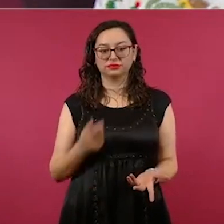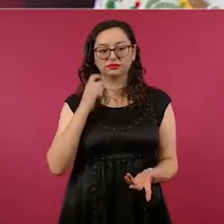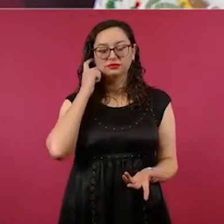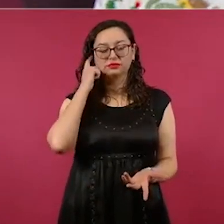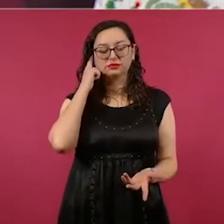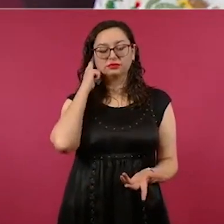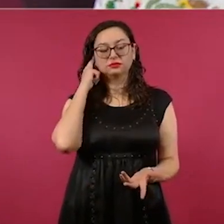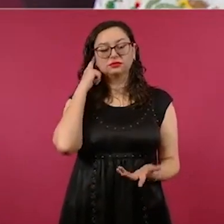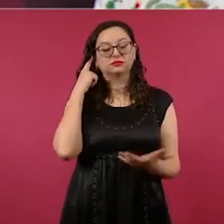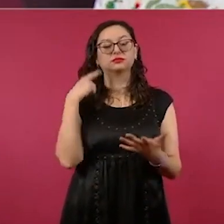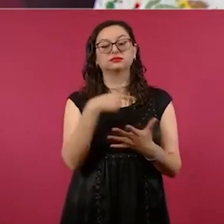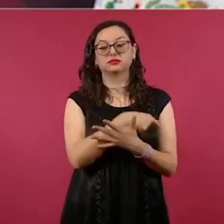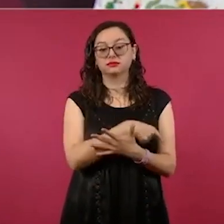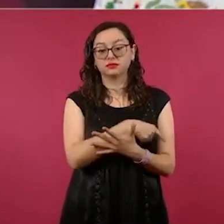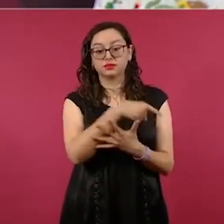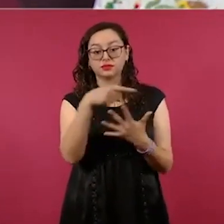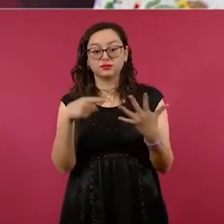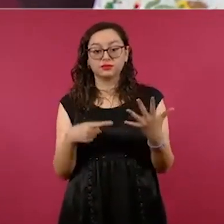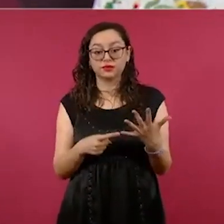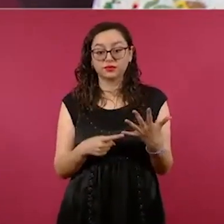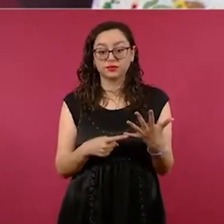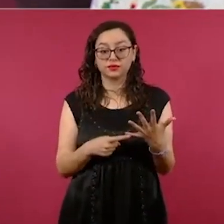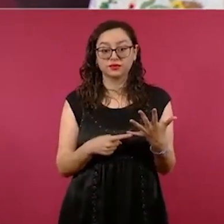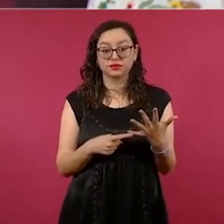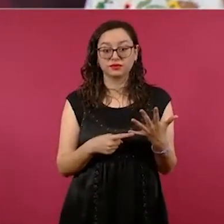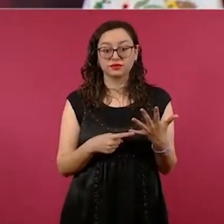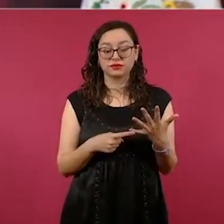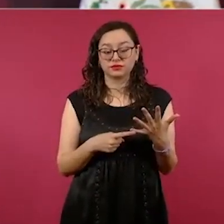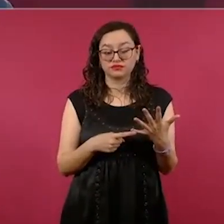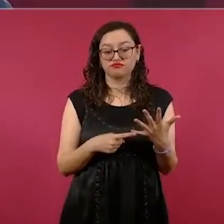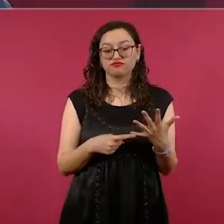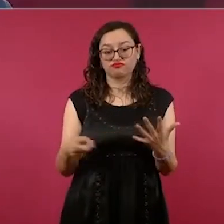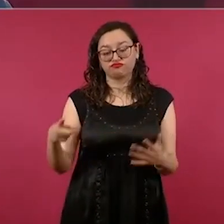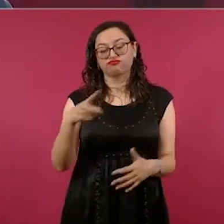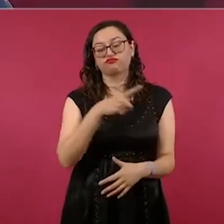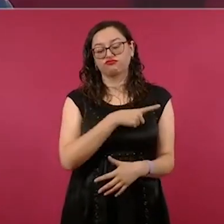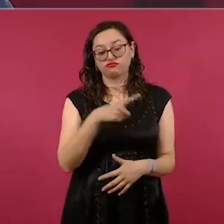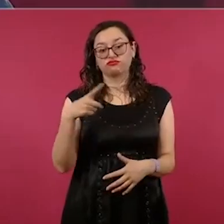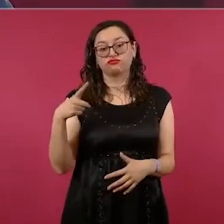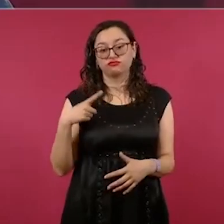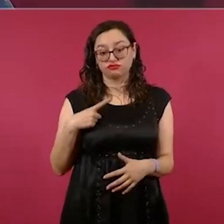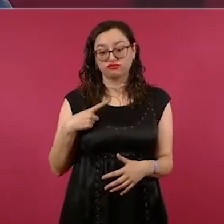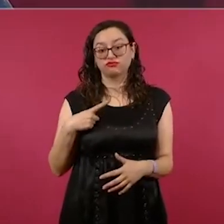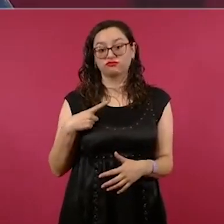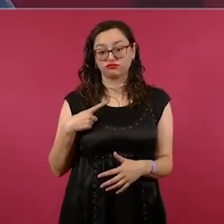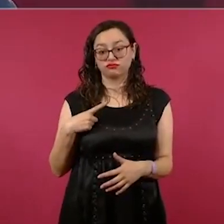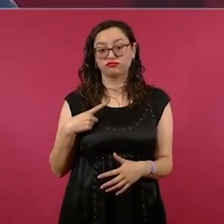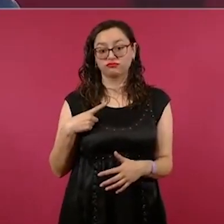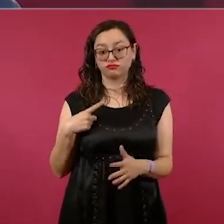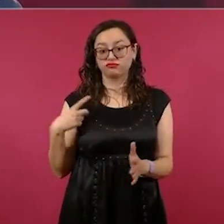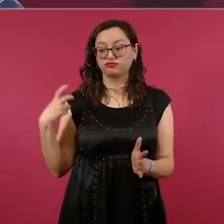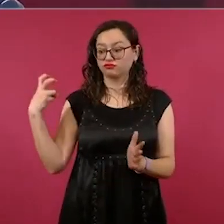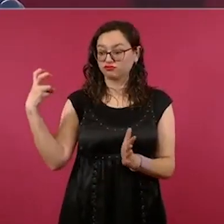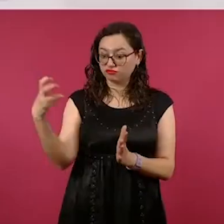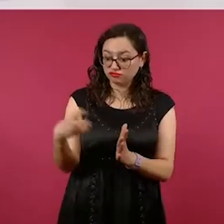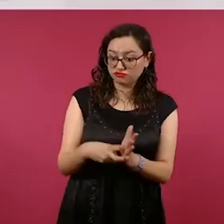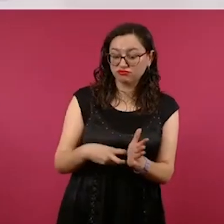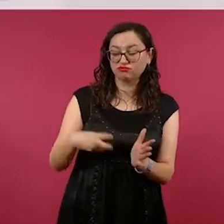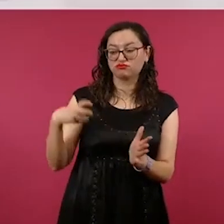todo esto debe llevarnos a una